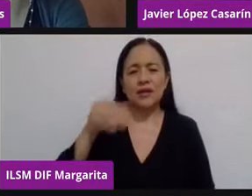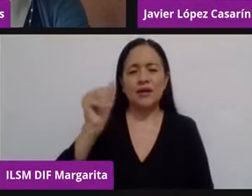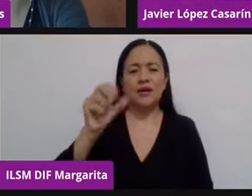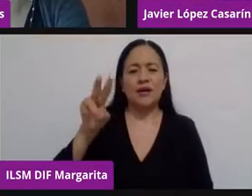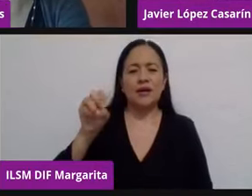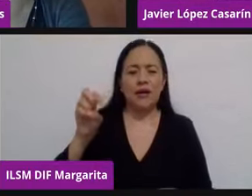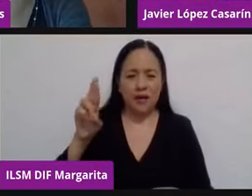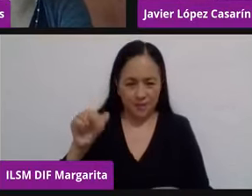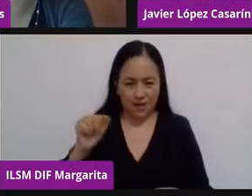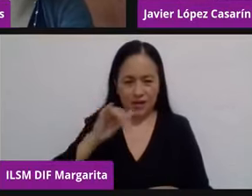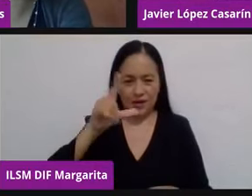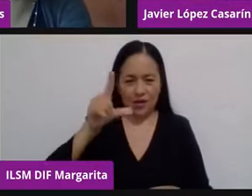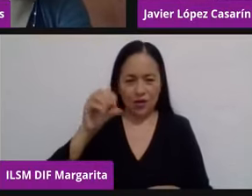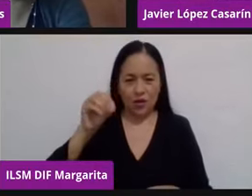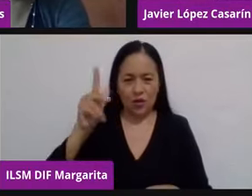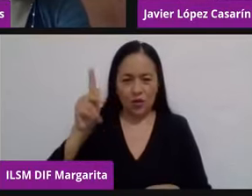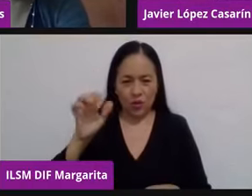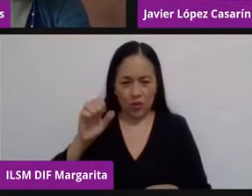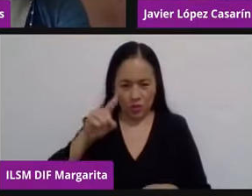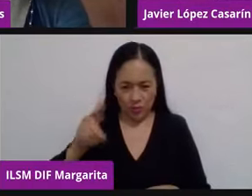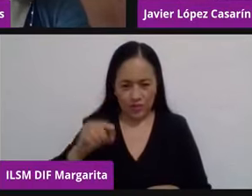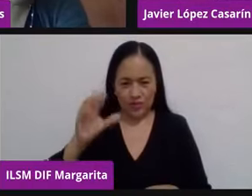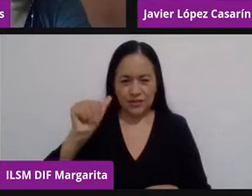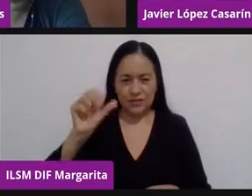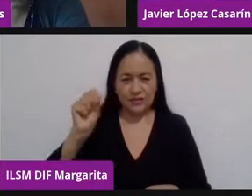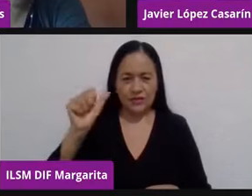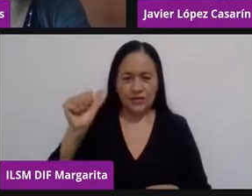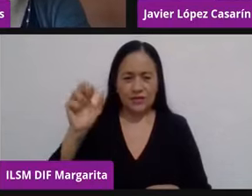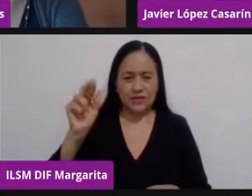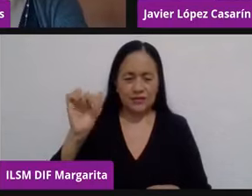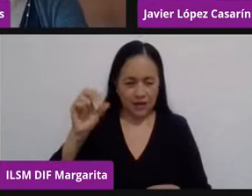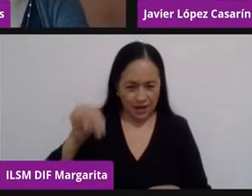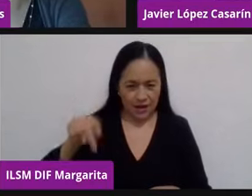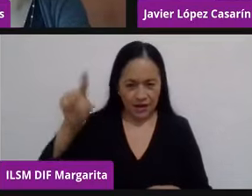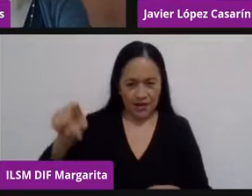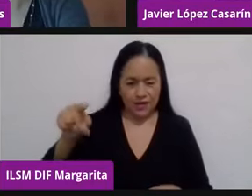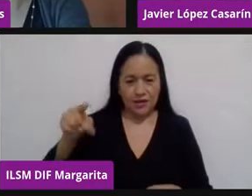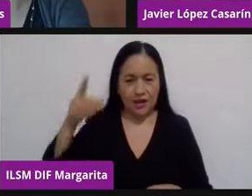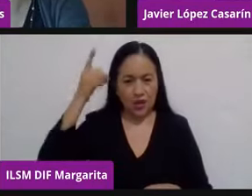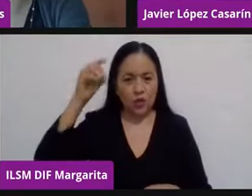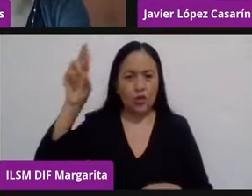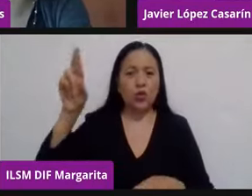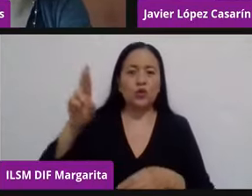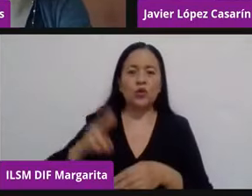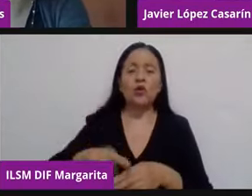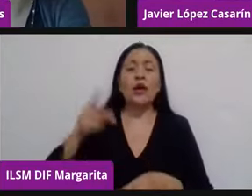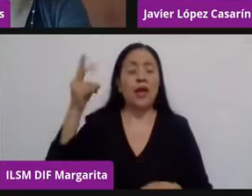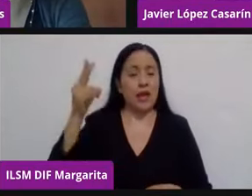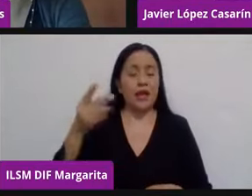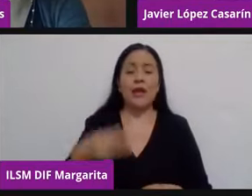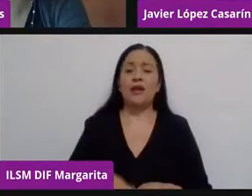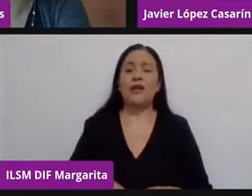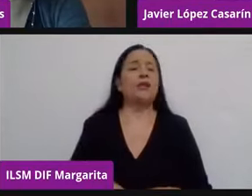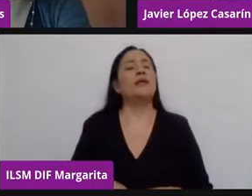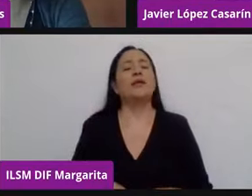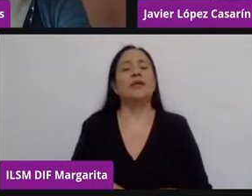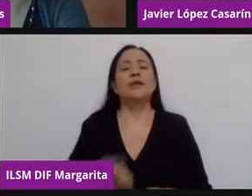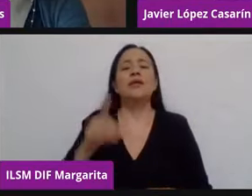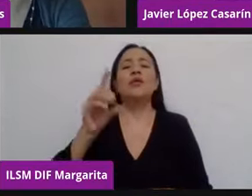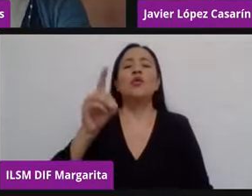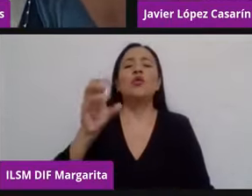tribunal, de parte de la magistrada Mataticia Mercado Ramírez, quien encabeza esta noble iniciativa. Reciba usted un fraternal, fraternal abrazo.